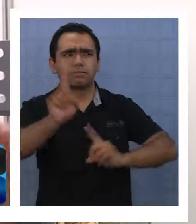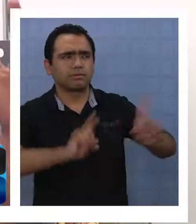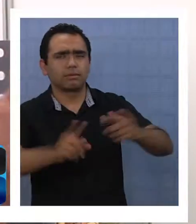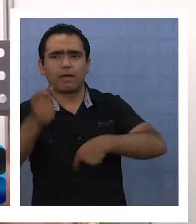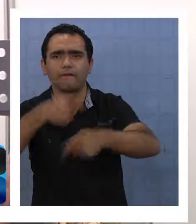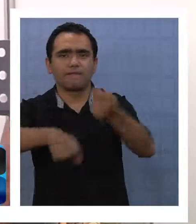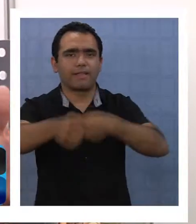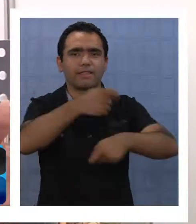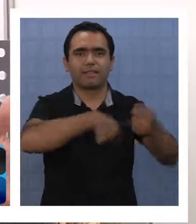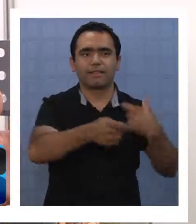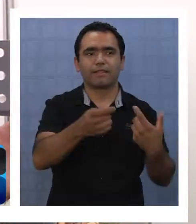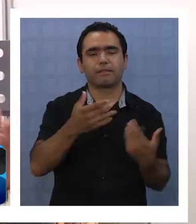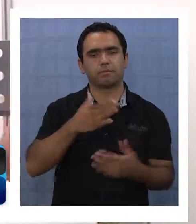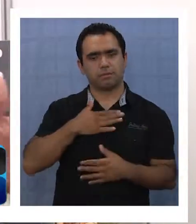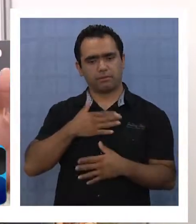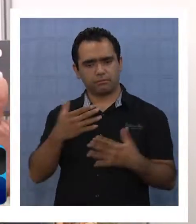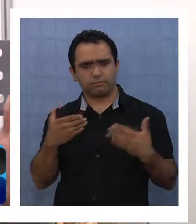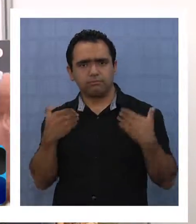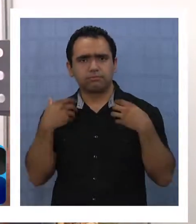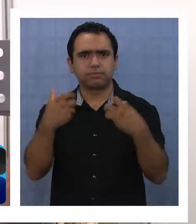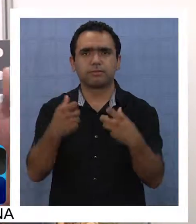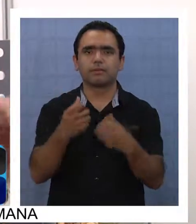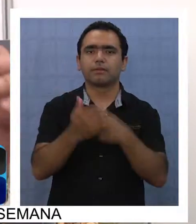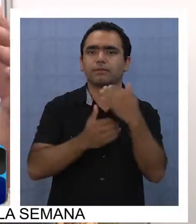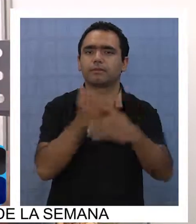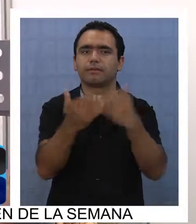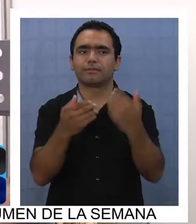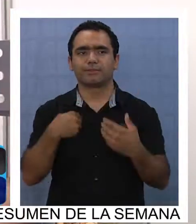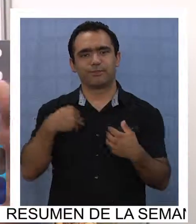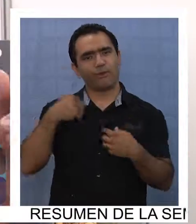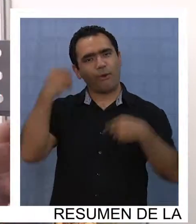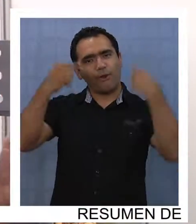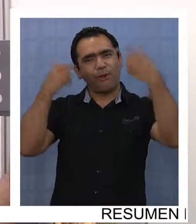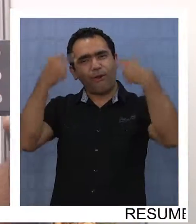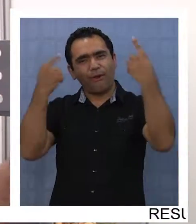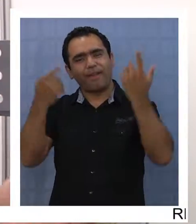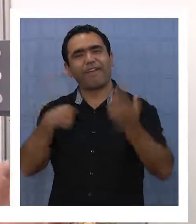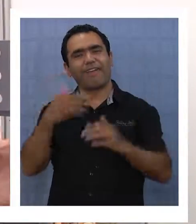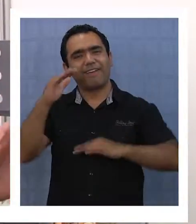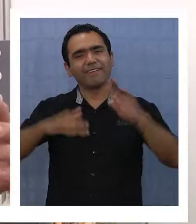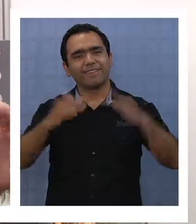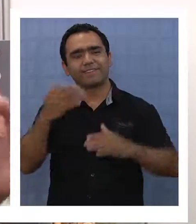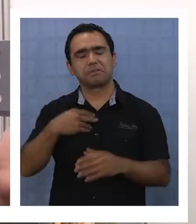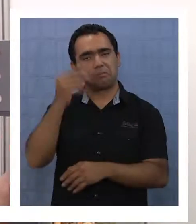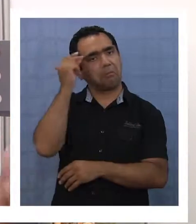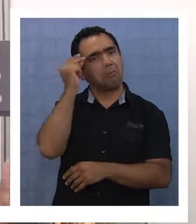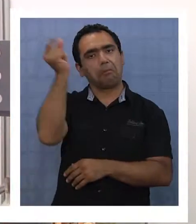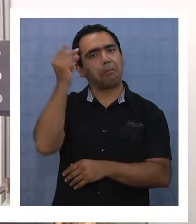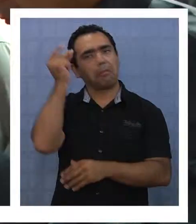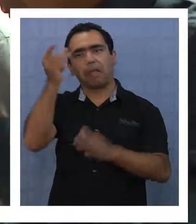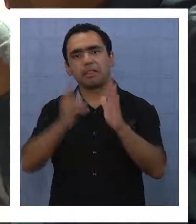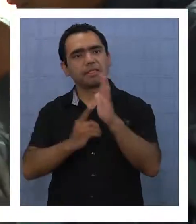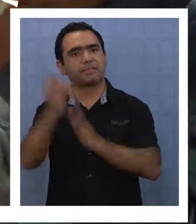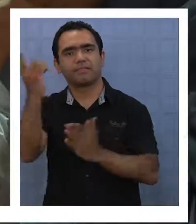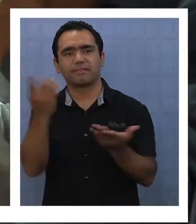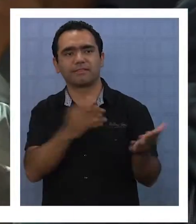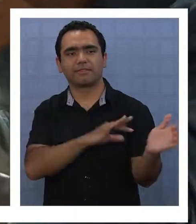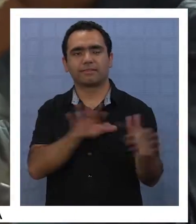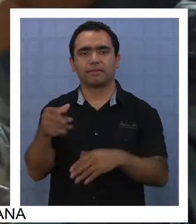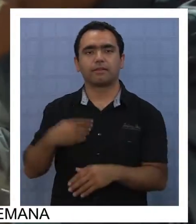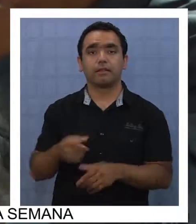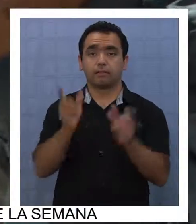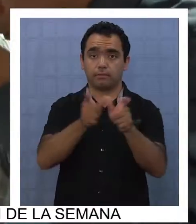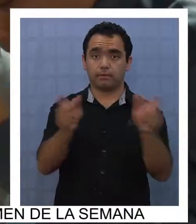como una persona bastante loca, pero son las ocurrencias que uno tiene y va practicando y va desarrollando. Para los